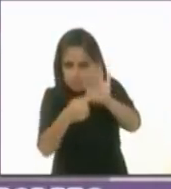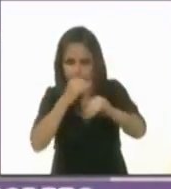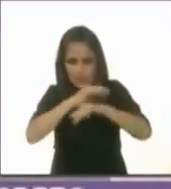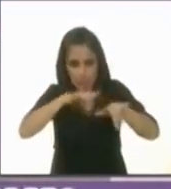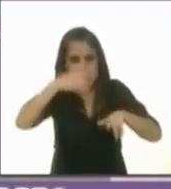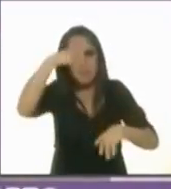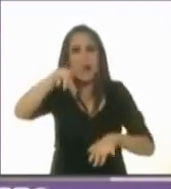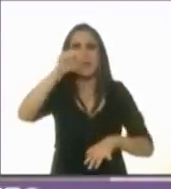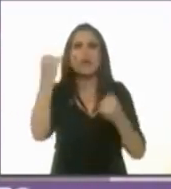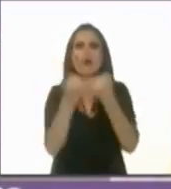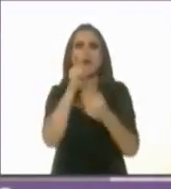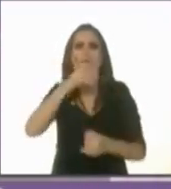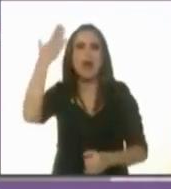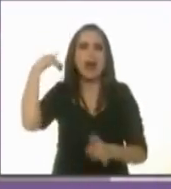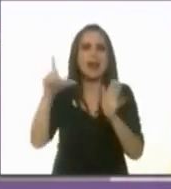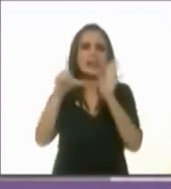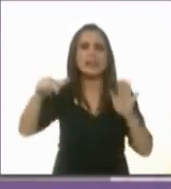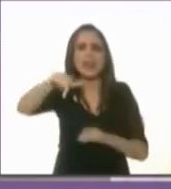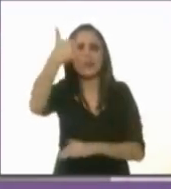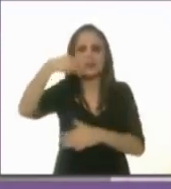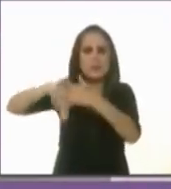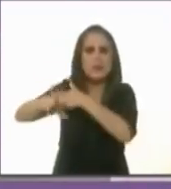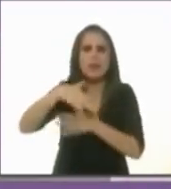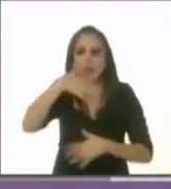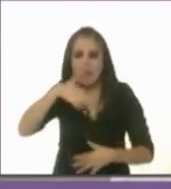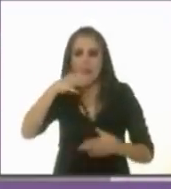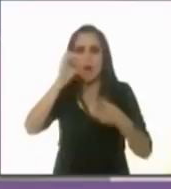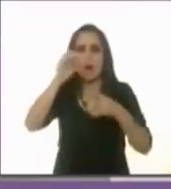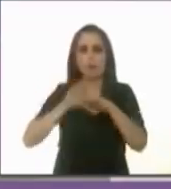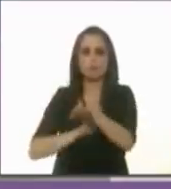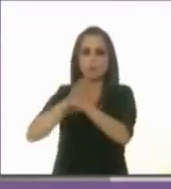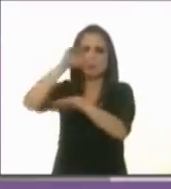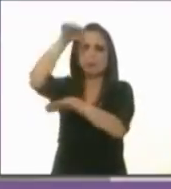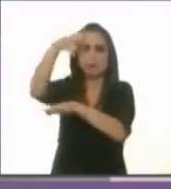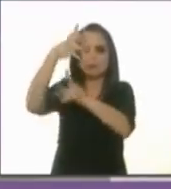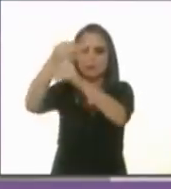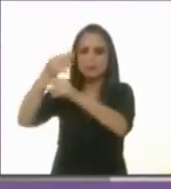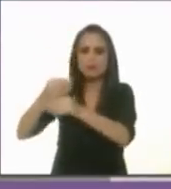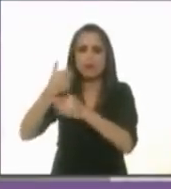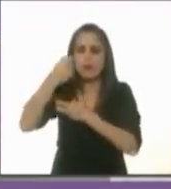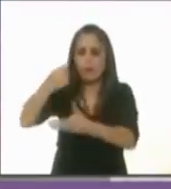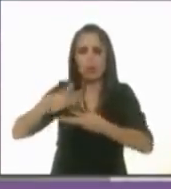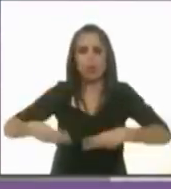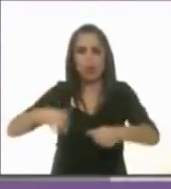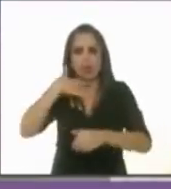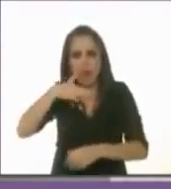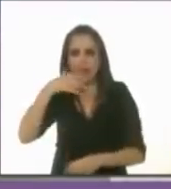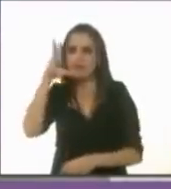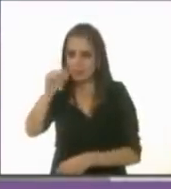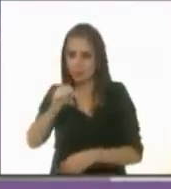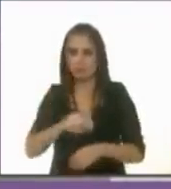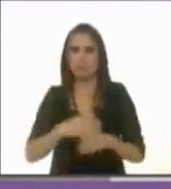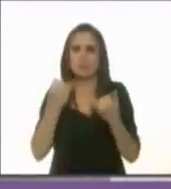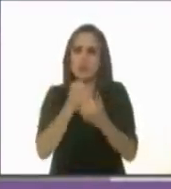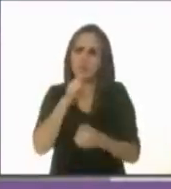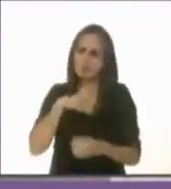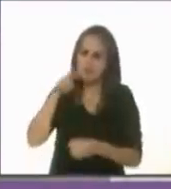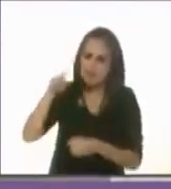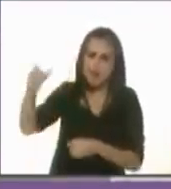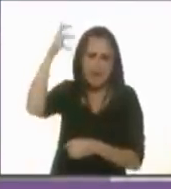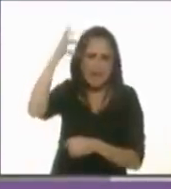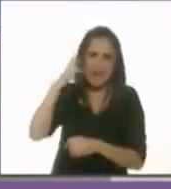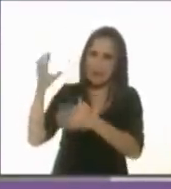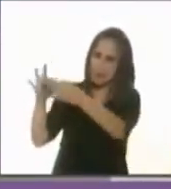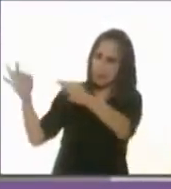12 del metro, para que nunca más se repitan los segundos pisos. Y es inevitable escuchar a Claudia y quedarse